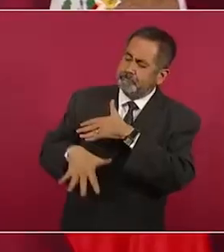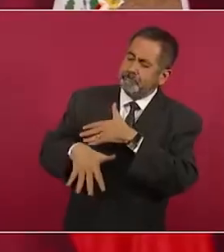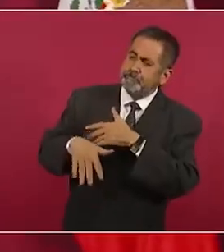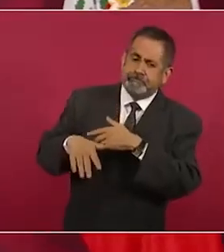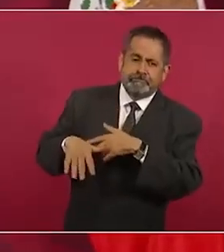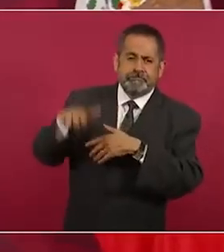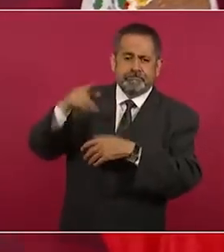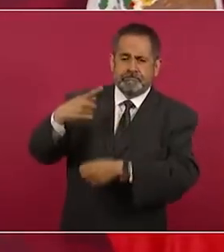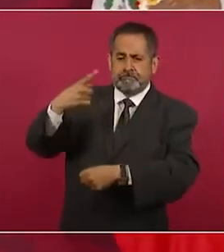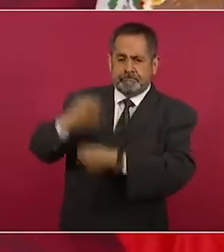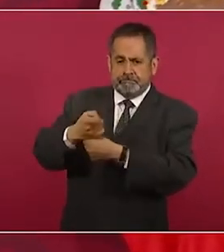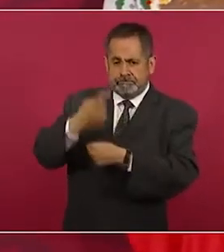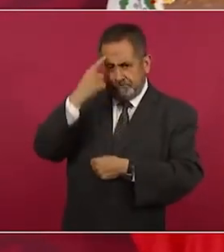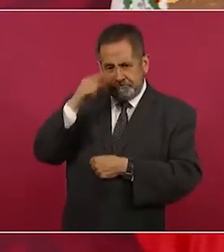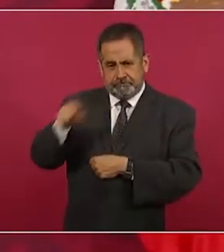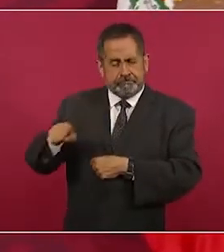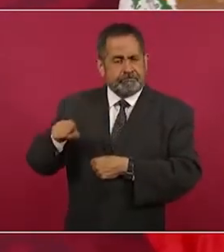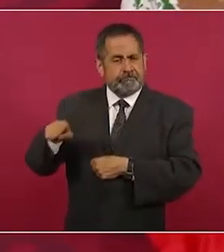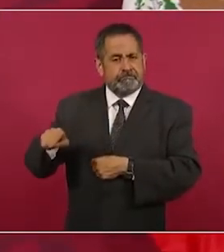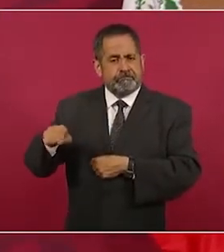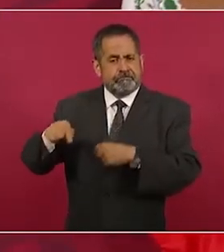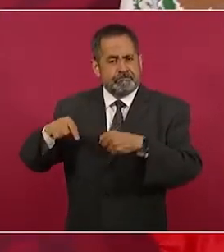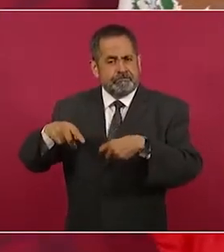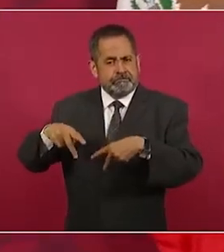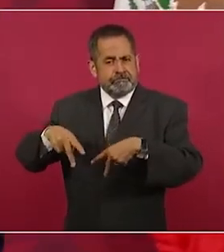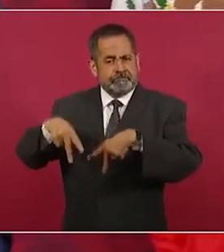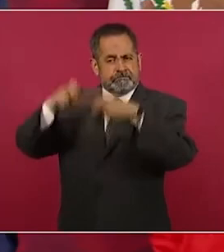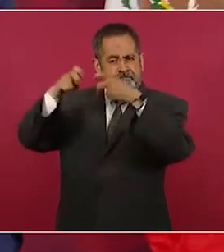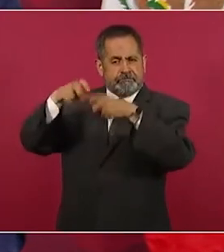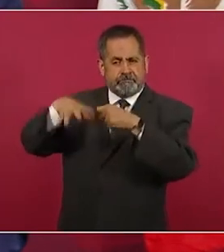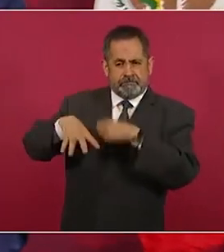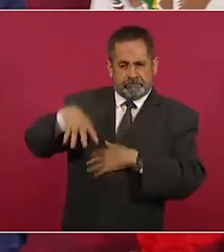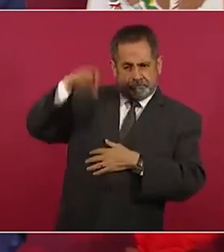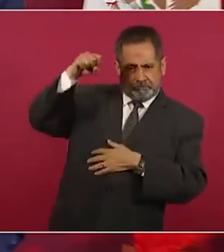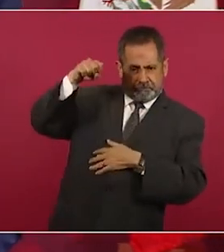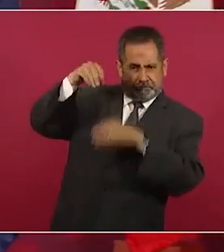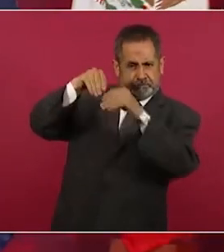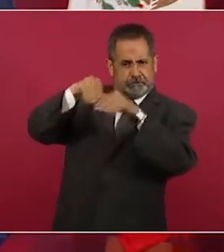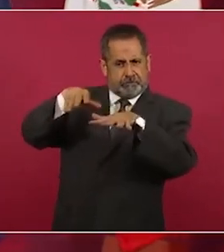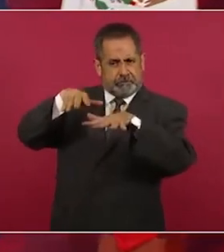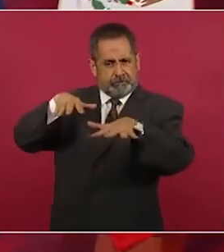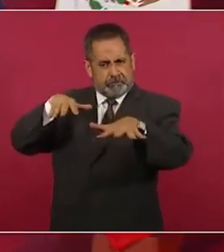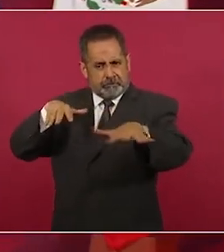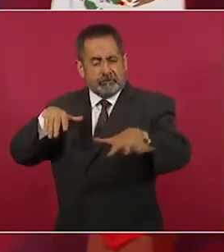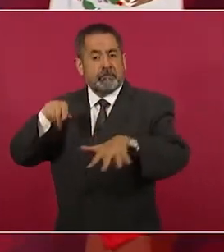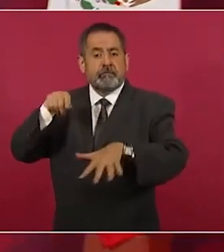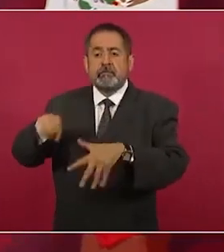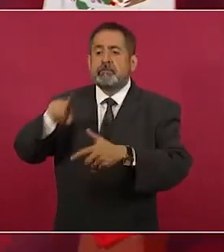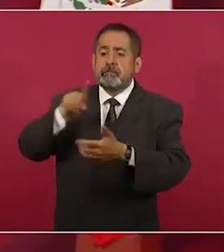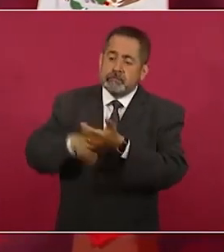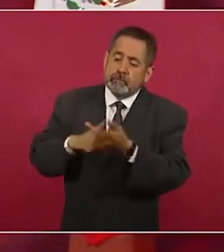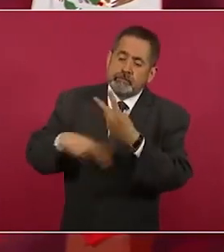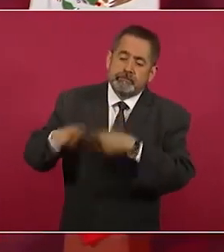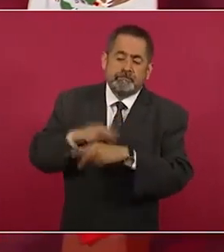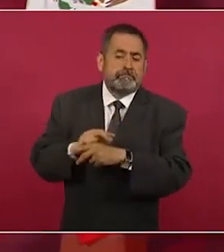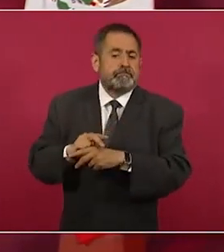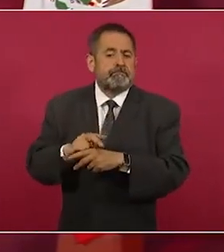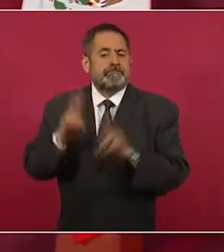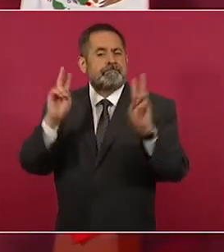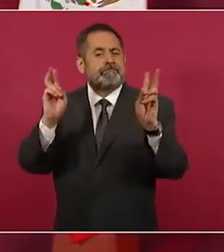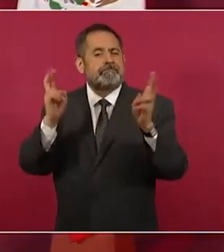prioridad porque producen energía limpia y barata.